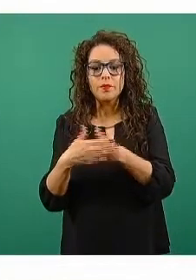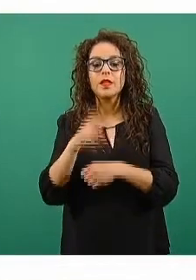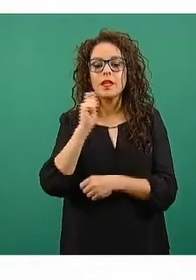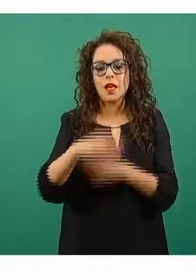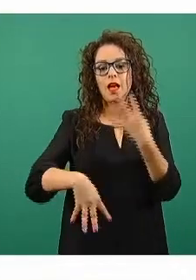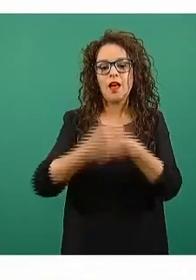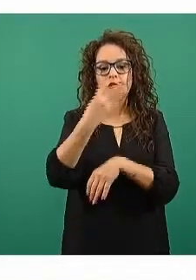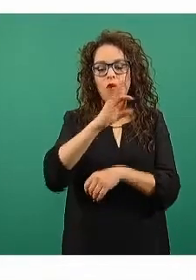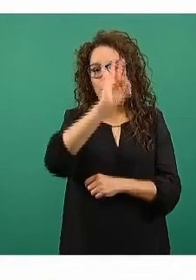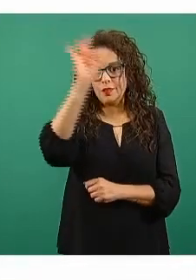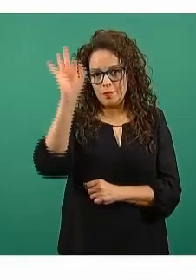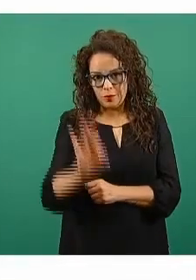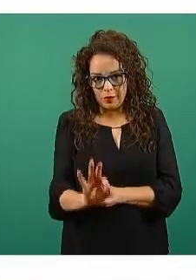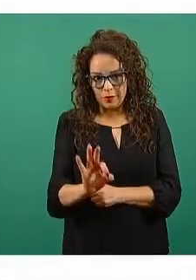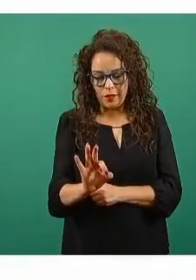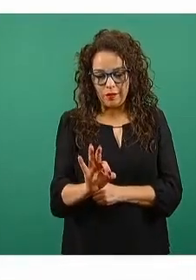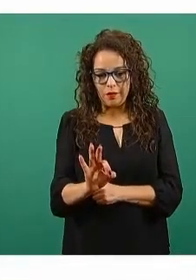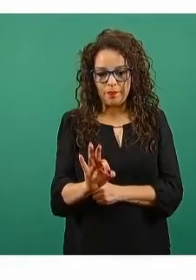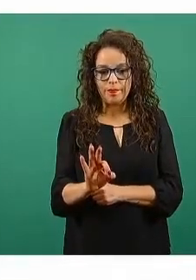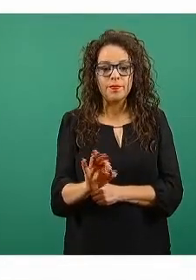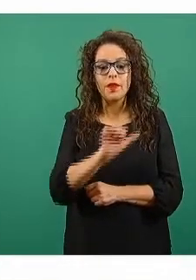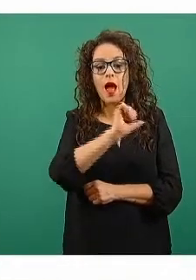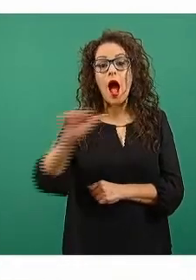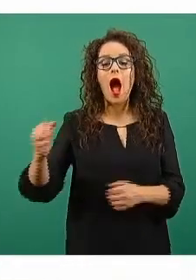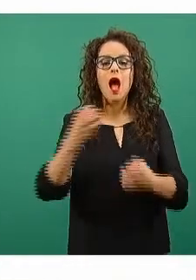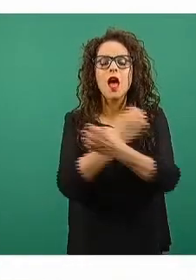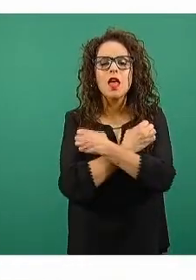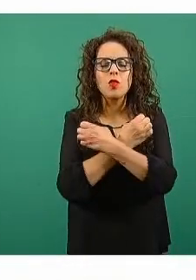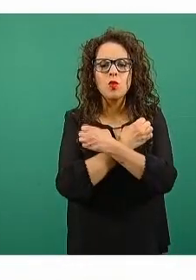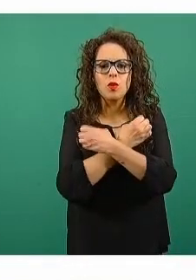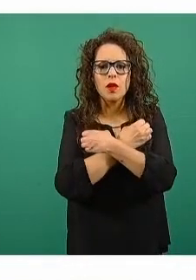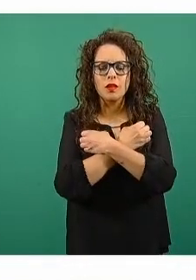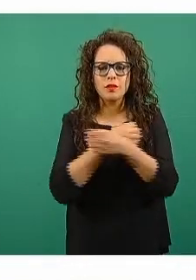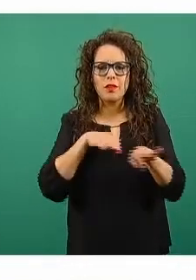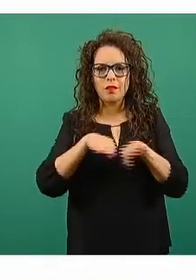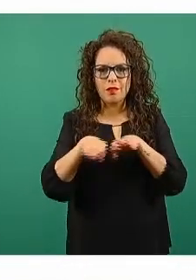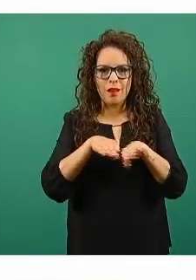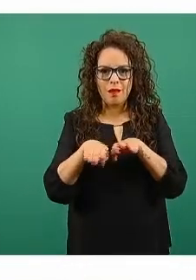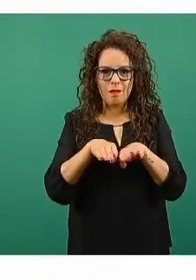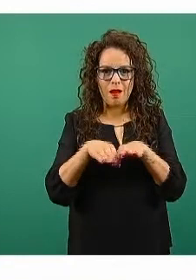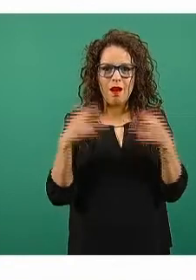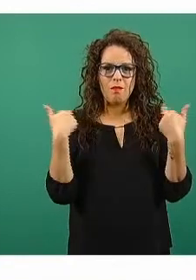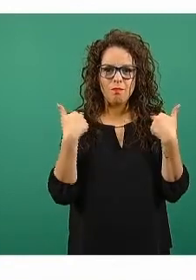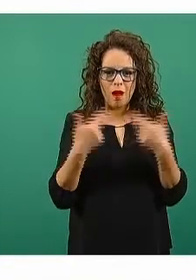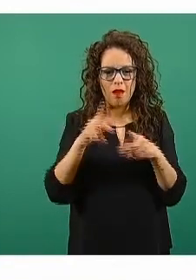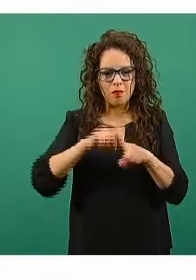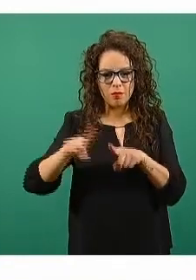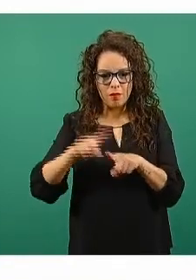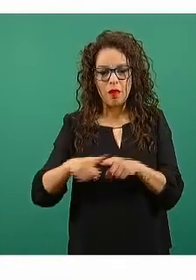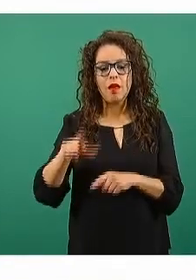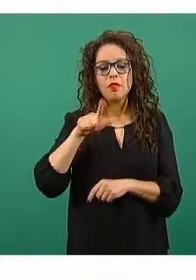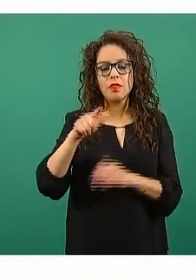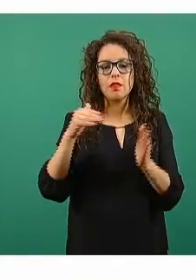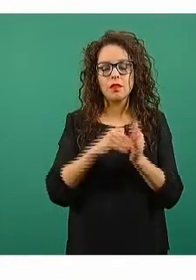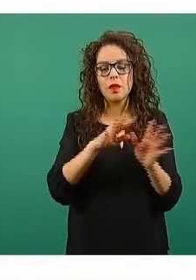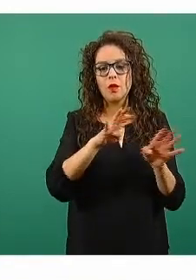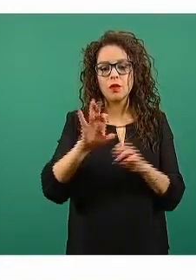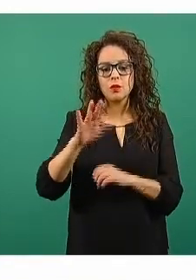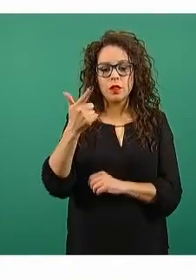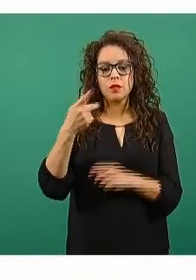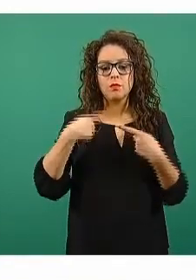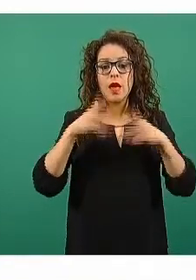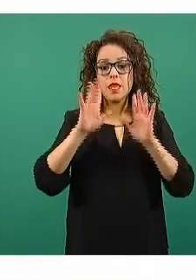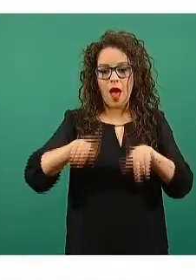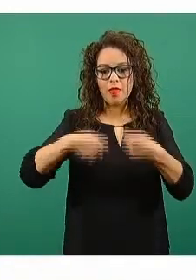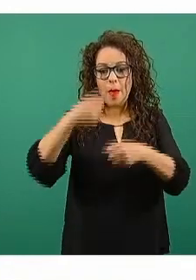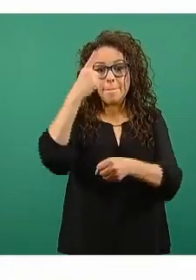El personal educativo, 17 mil 457 personas han recibido esta primera dosis.